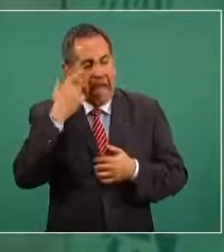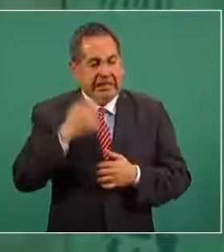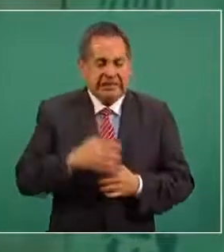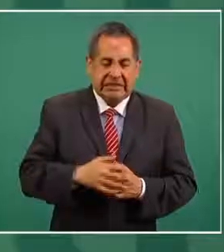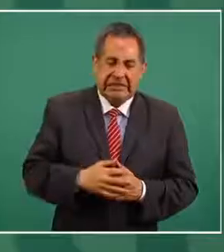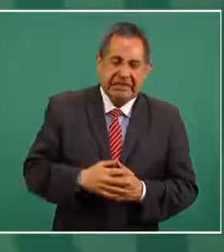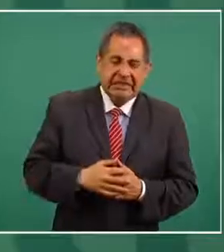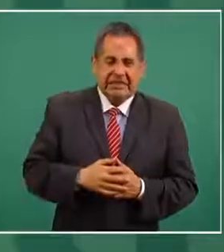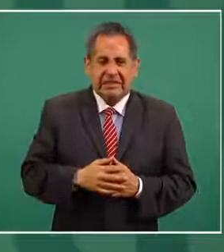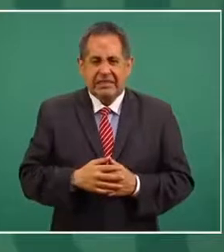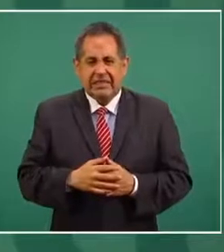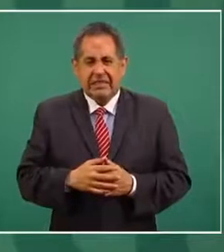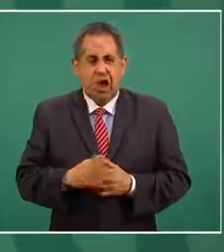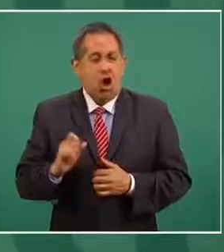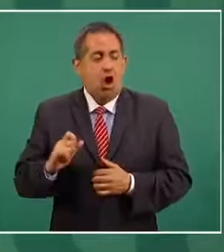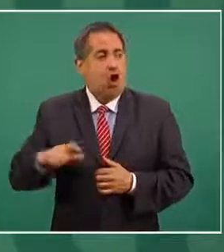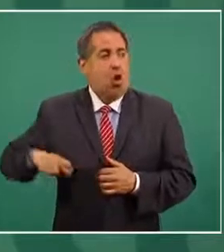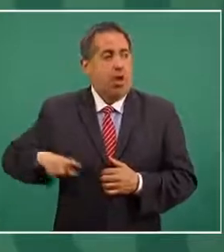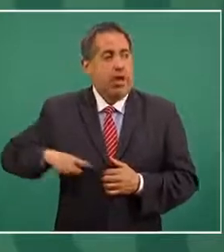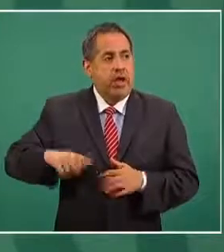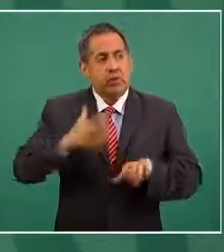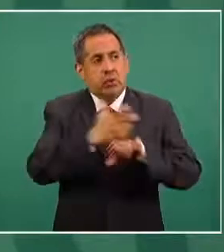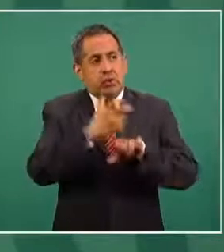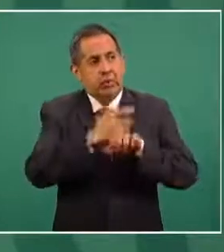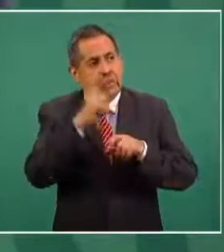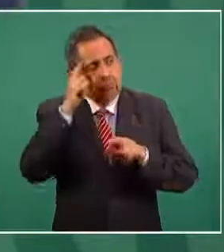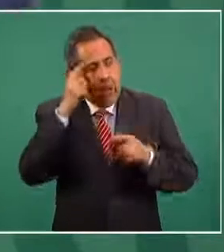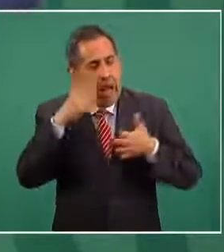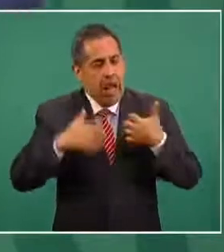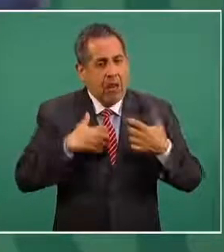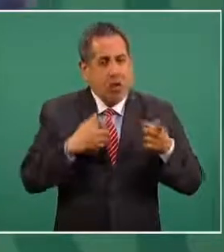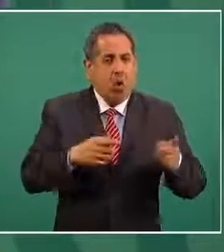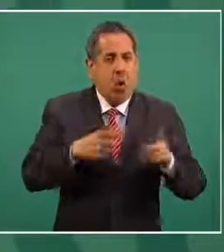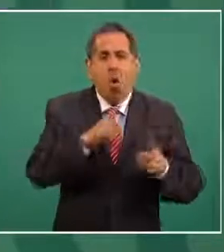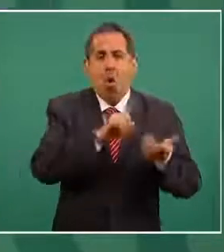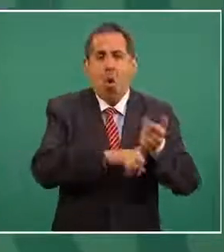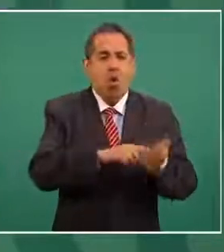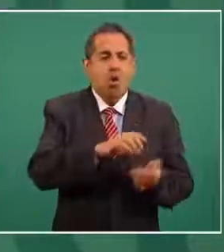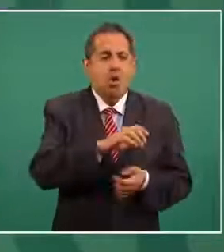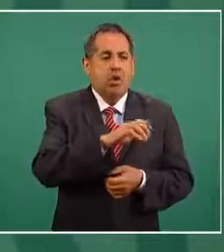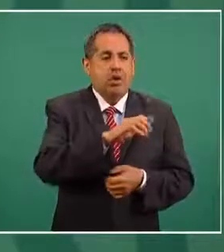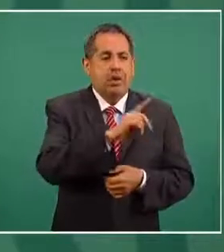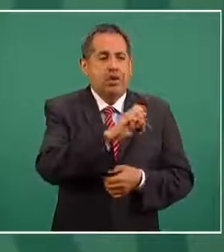los del gobierno de Estados Unidos o los de las agencias